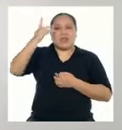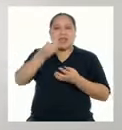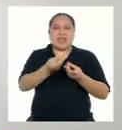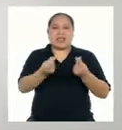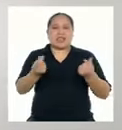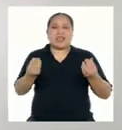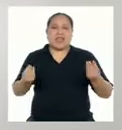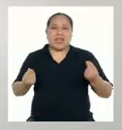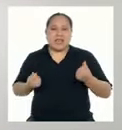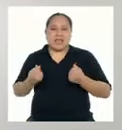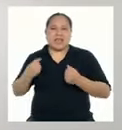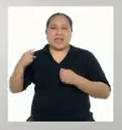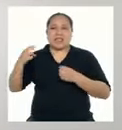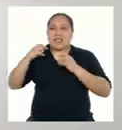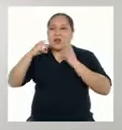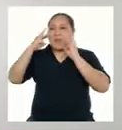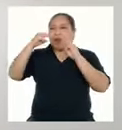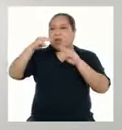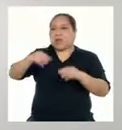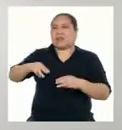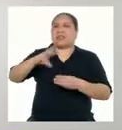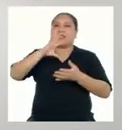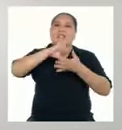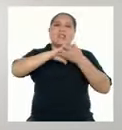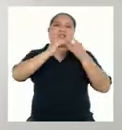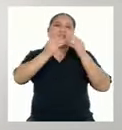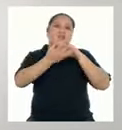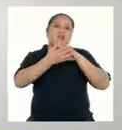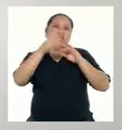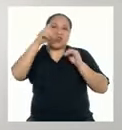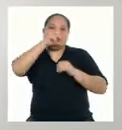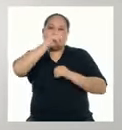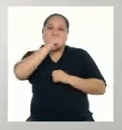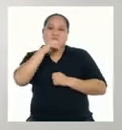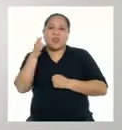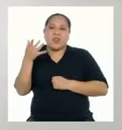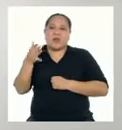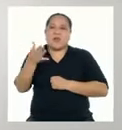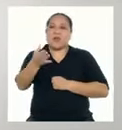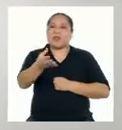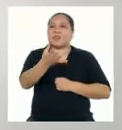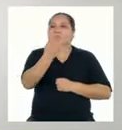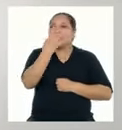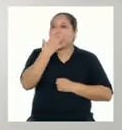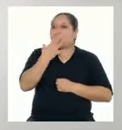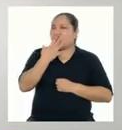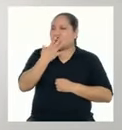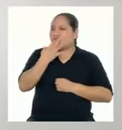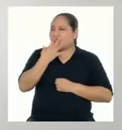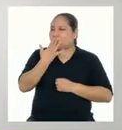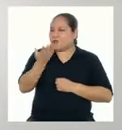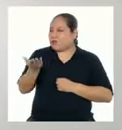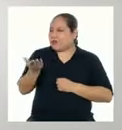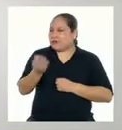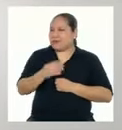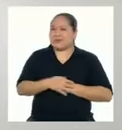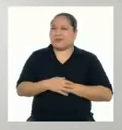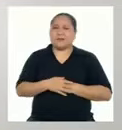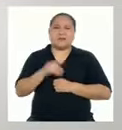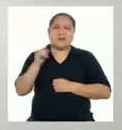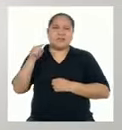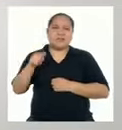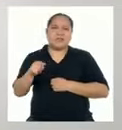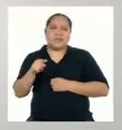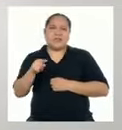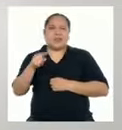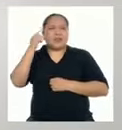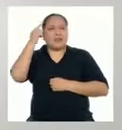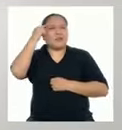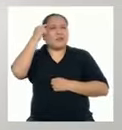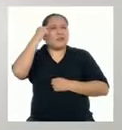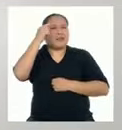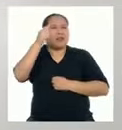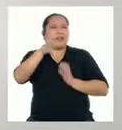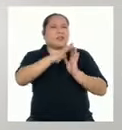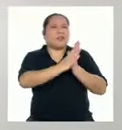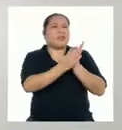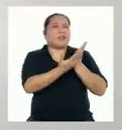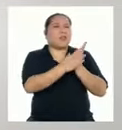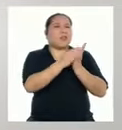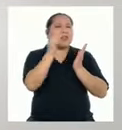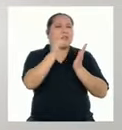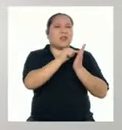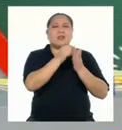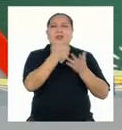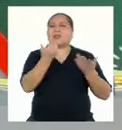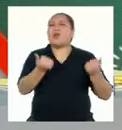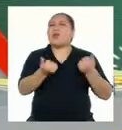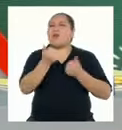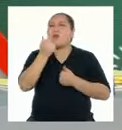tierras y mares De historias y aves De peces de todo color ¿Qué clase de libro Crees que es